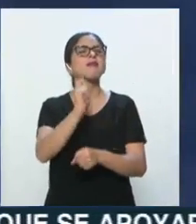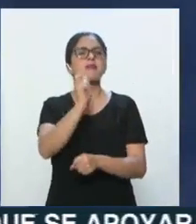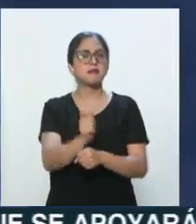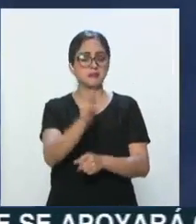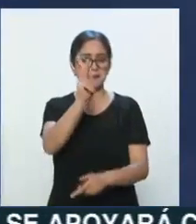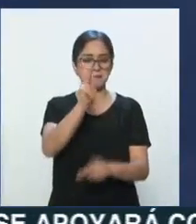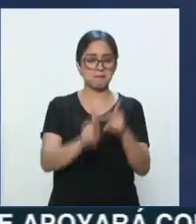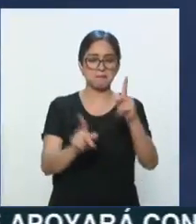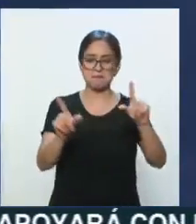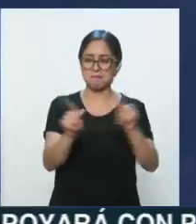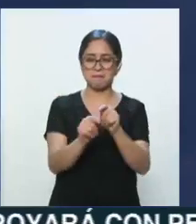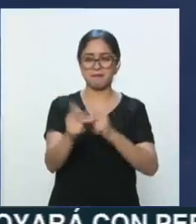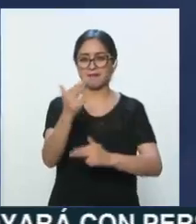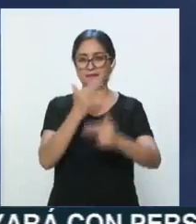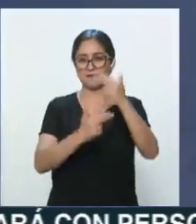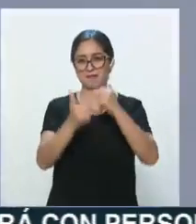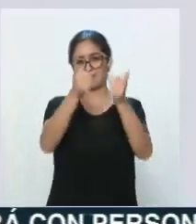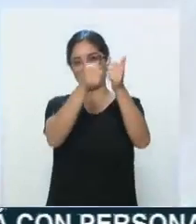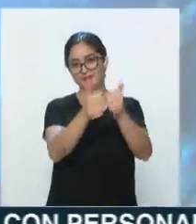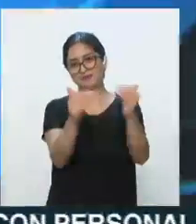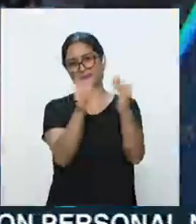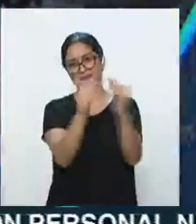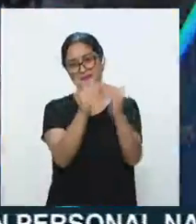una pausa, que es en casa. breve. Regresamos.